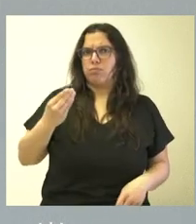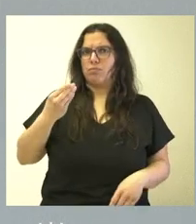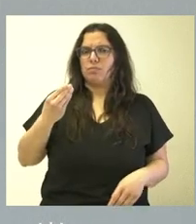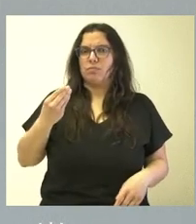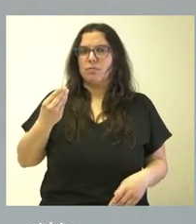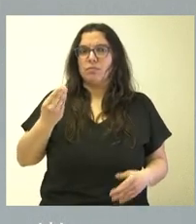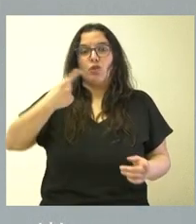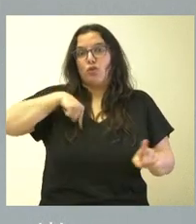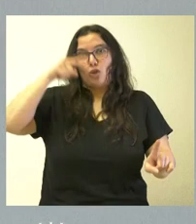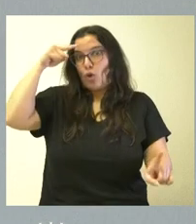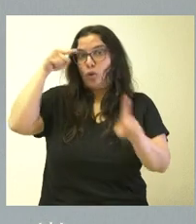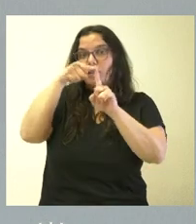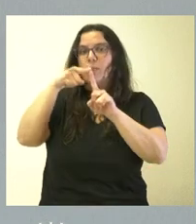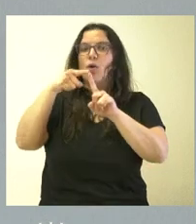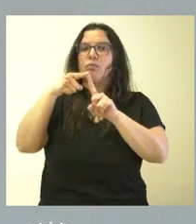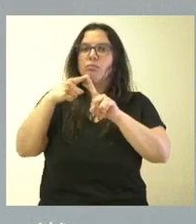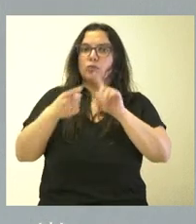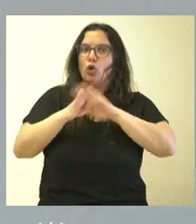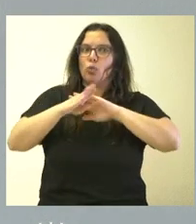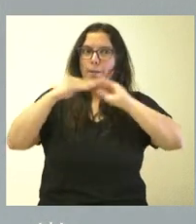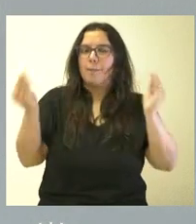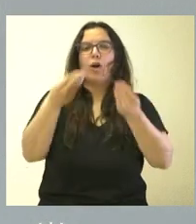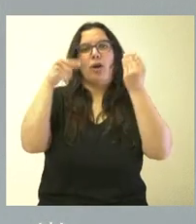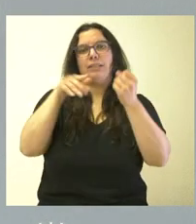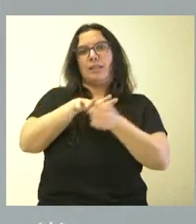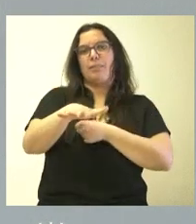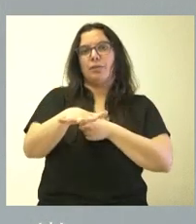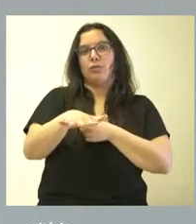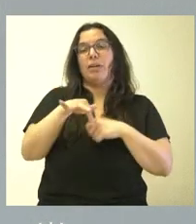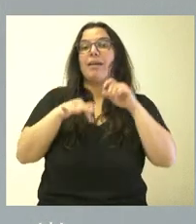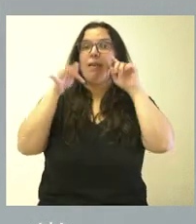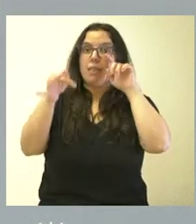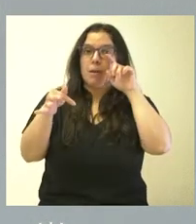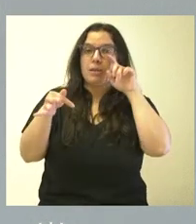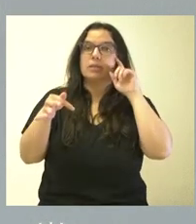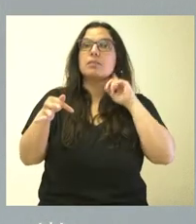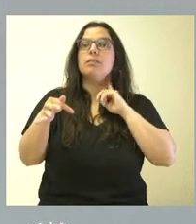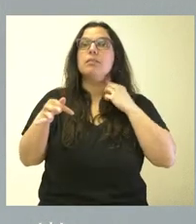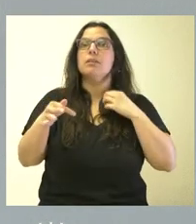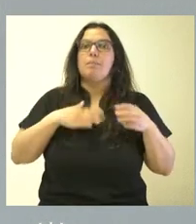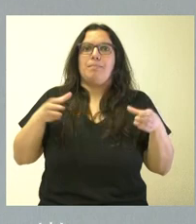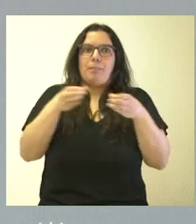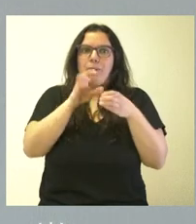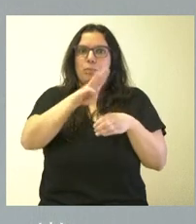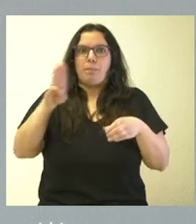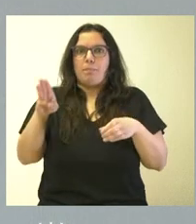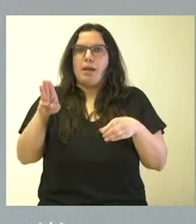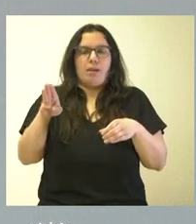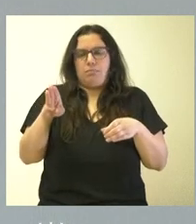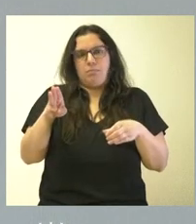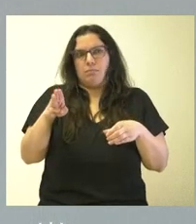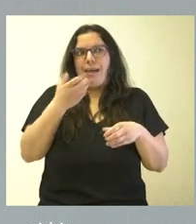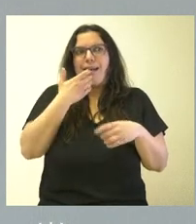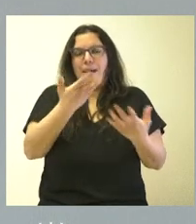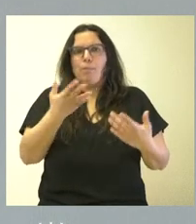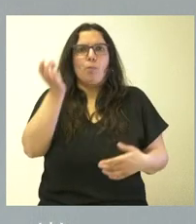misión es seguir mejorando en este ámbito. Y yo creo que, además, el partido en el que milito es un ejemplo de mujeres capaces,